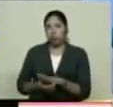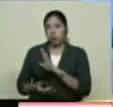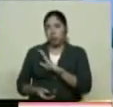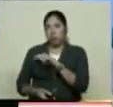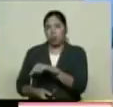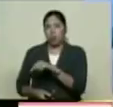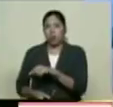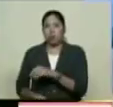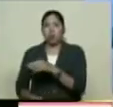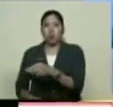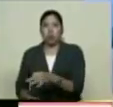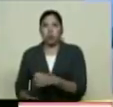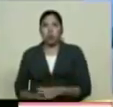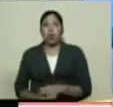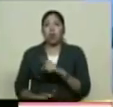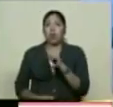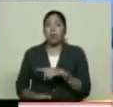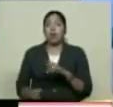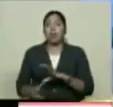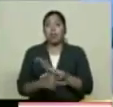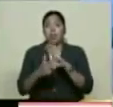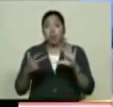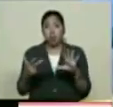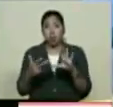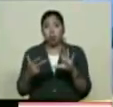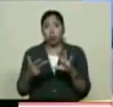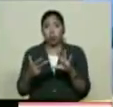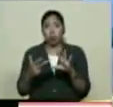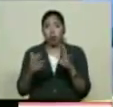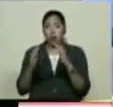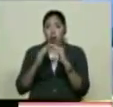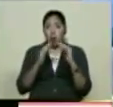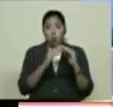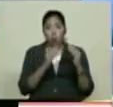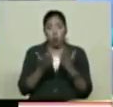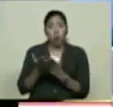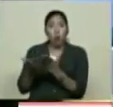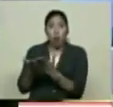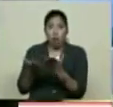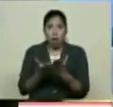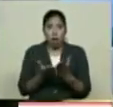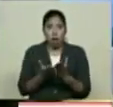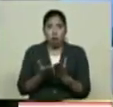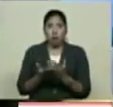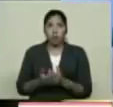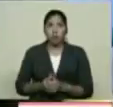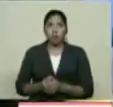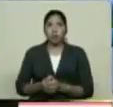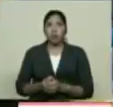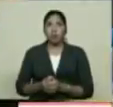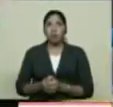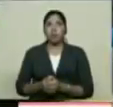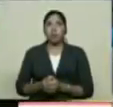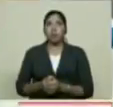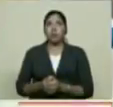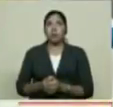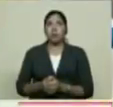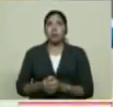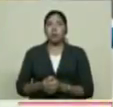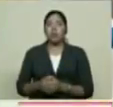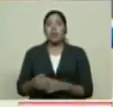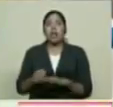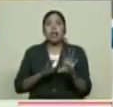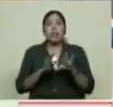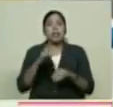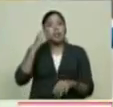También Son 18 En total Hay 16 Activas A 15 días Antes de la vuelta Tuvimos una Occidental De fútbol